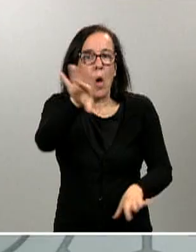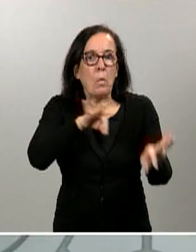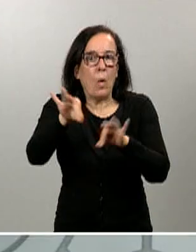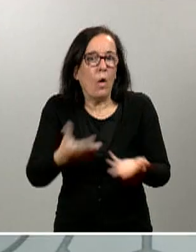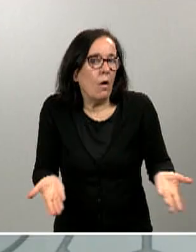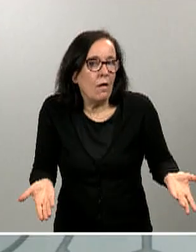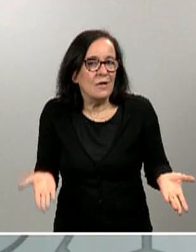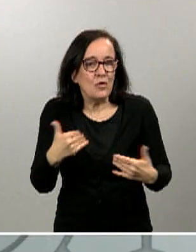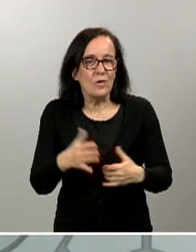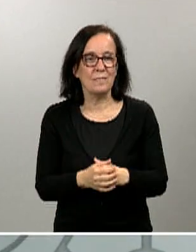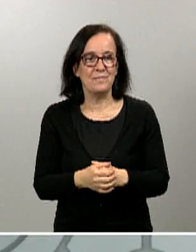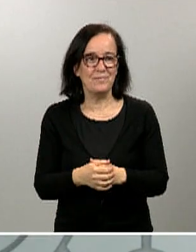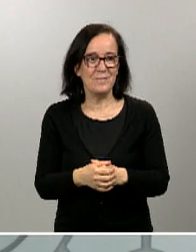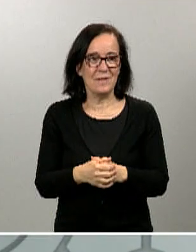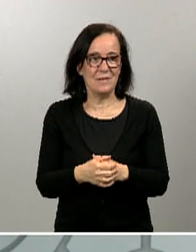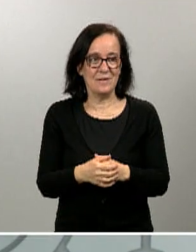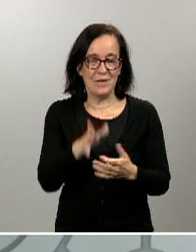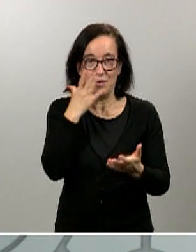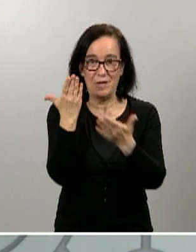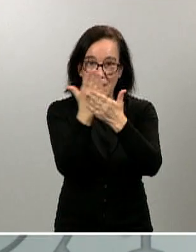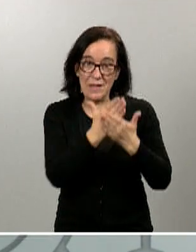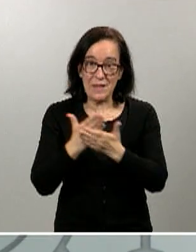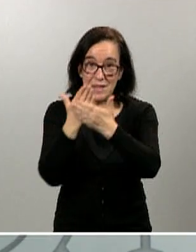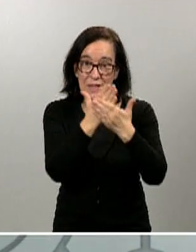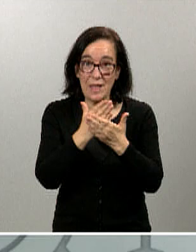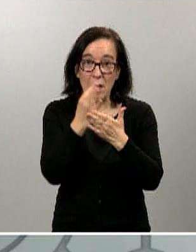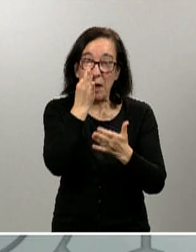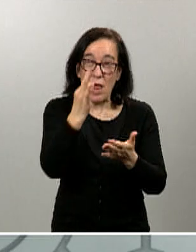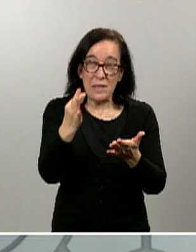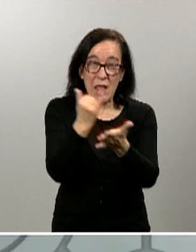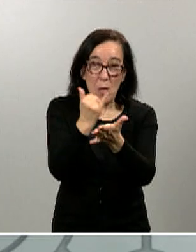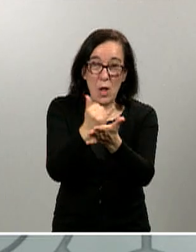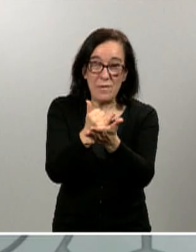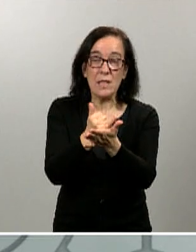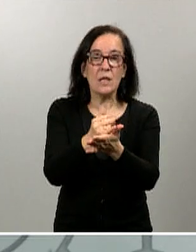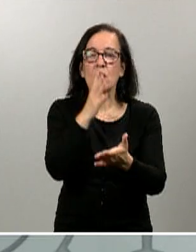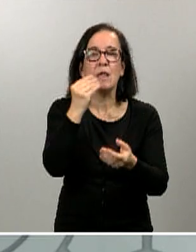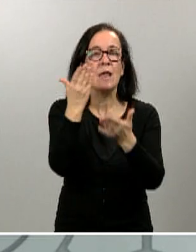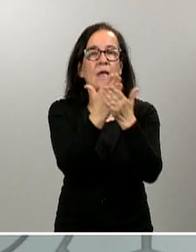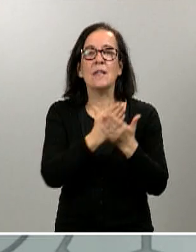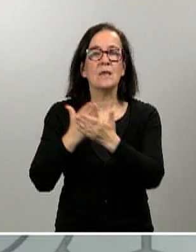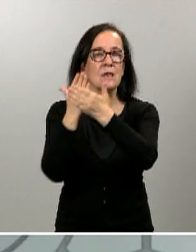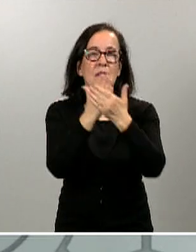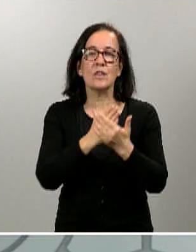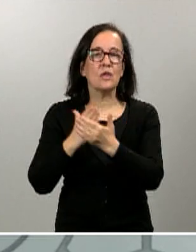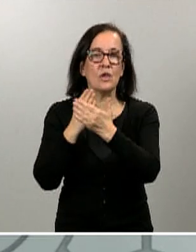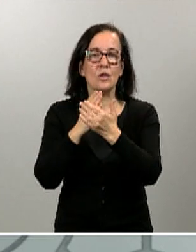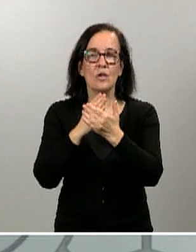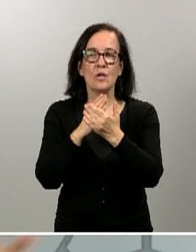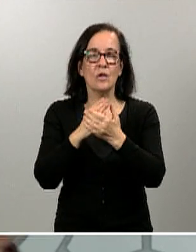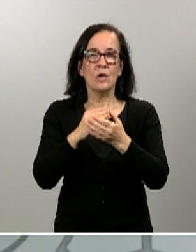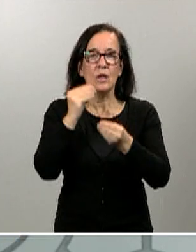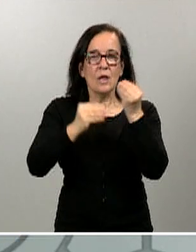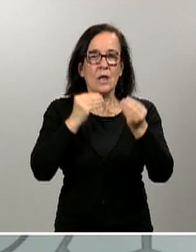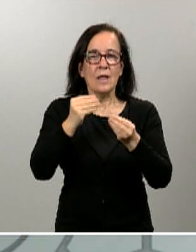Entiendo que se refiere al estudio de seroprevalencia, me imagino. Estos estudios de seroprevalencia lo que intentan es